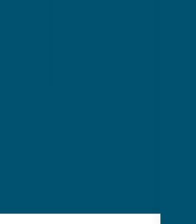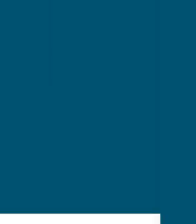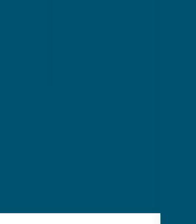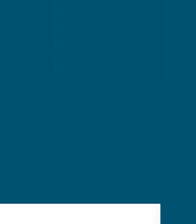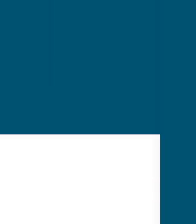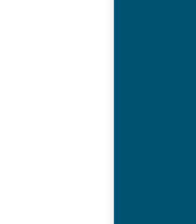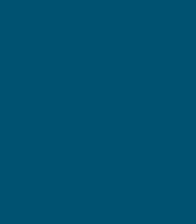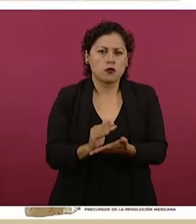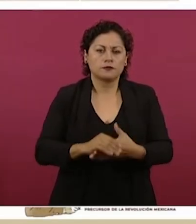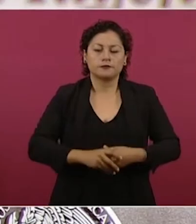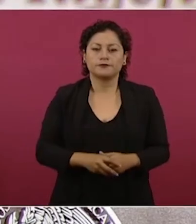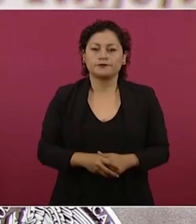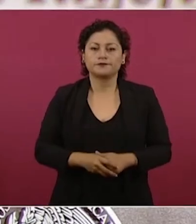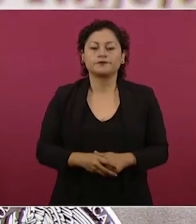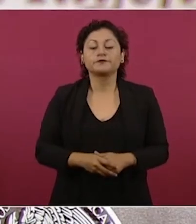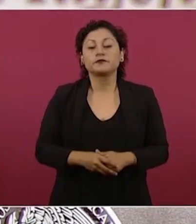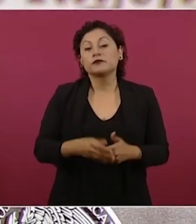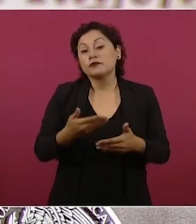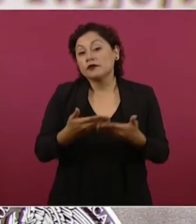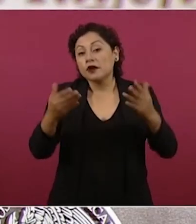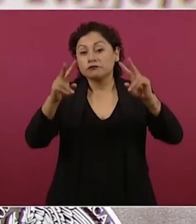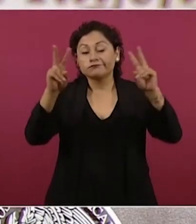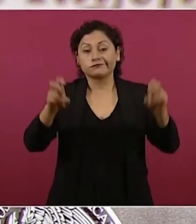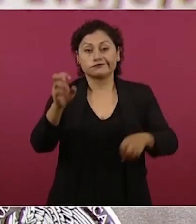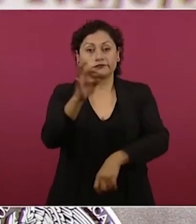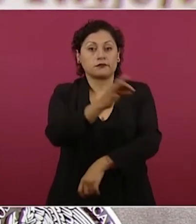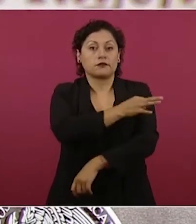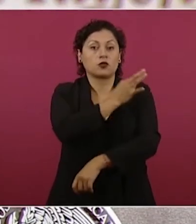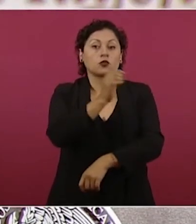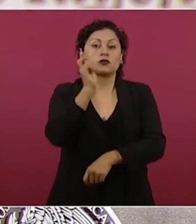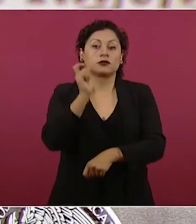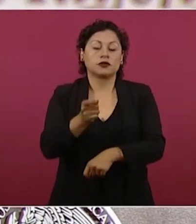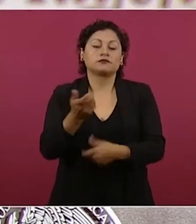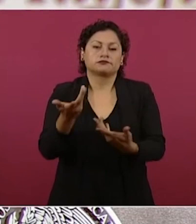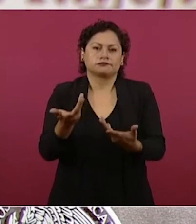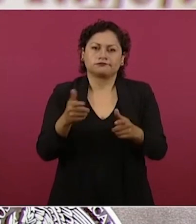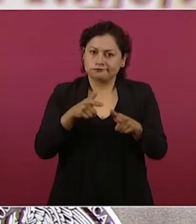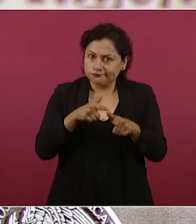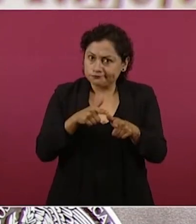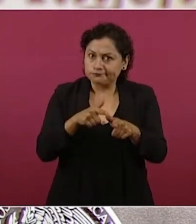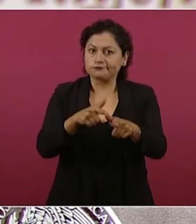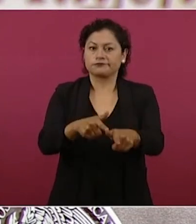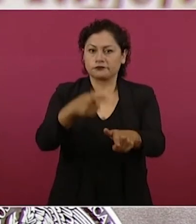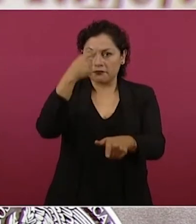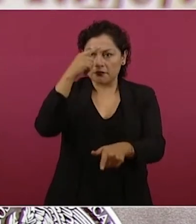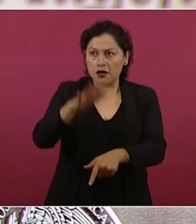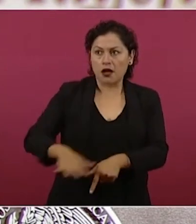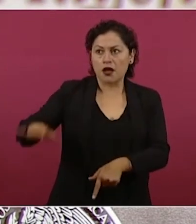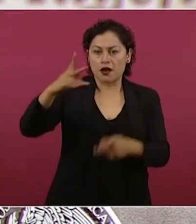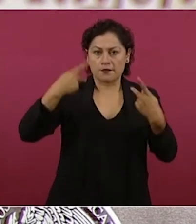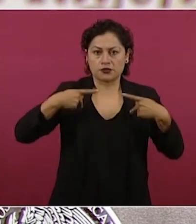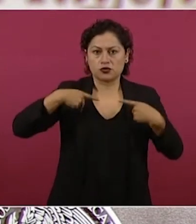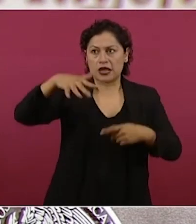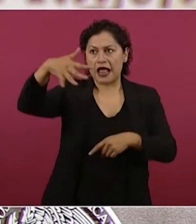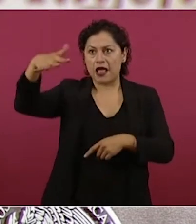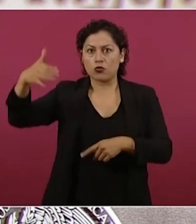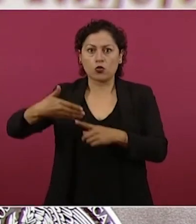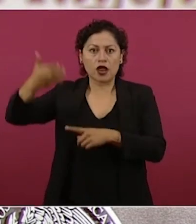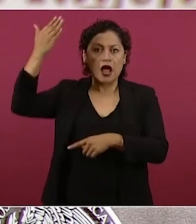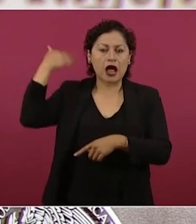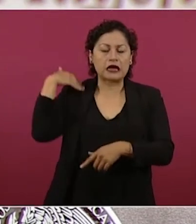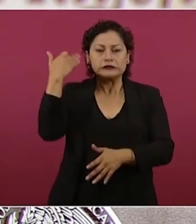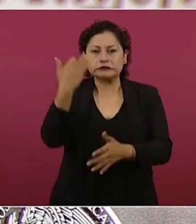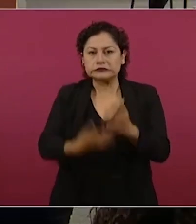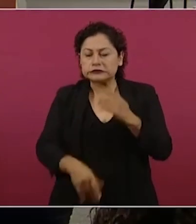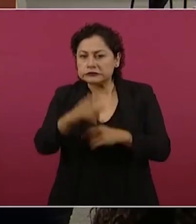En la vacunación COVID seguimos aplicando las vacunas a las personas adultas que quedaron pendientes o que pudieran no haber